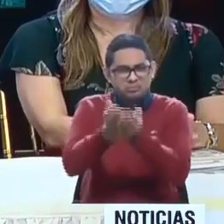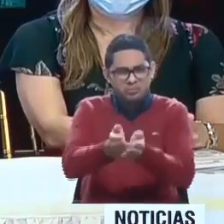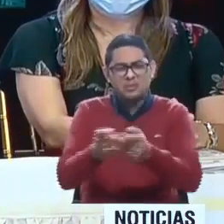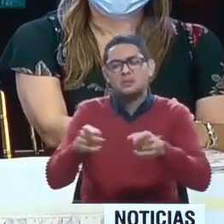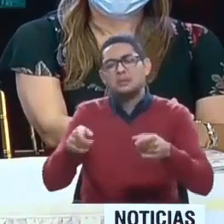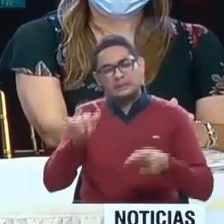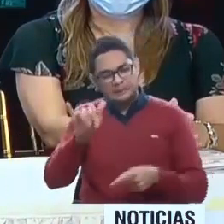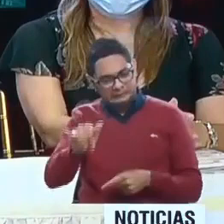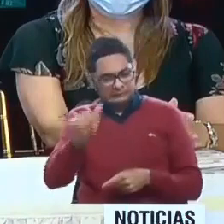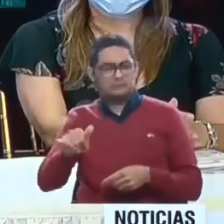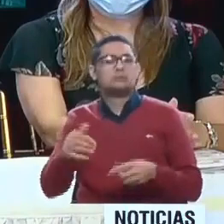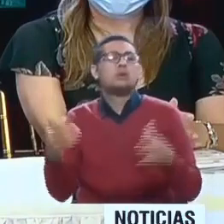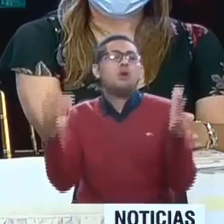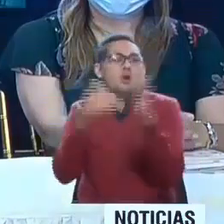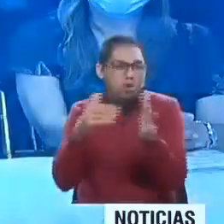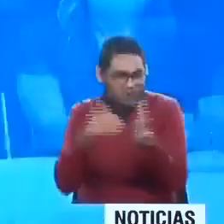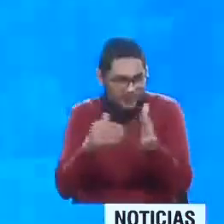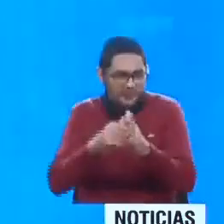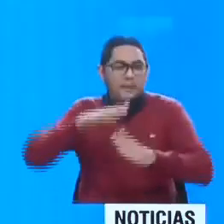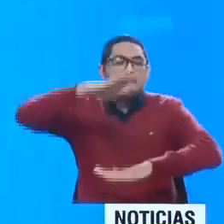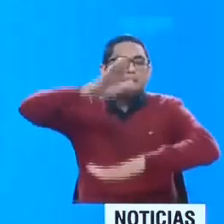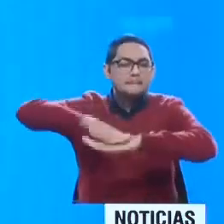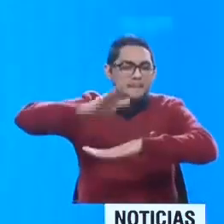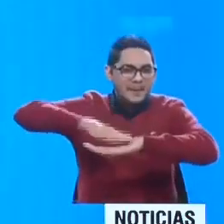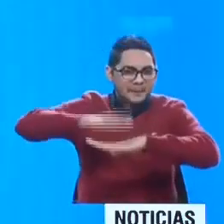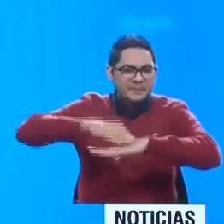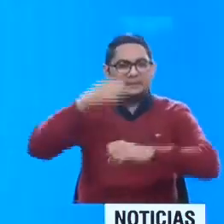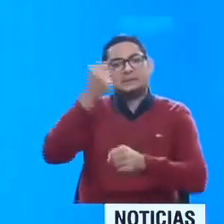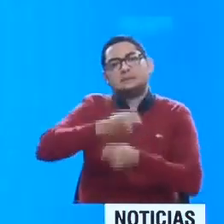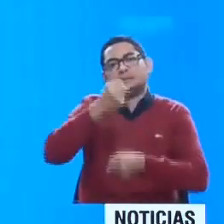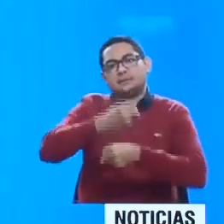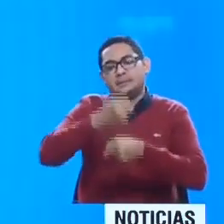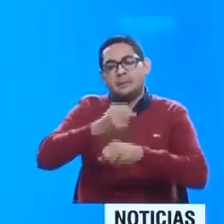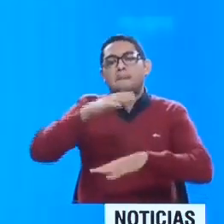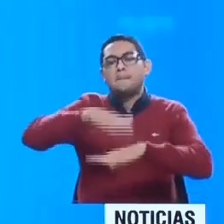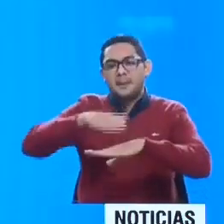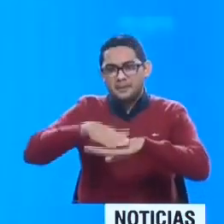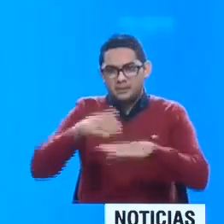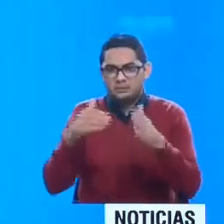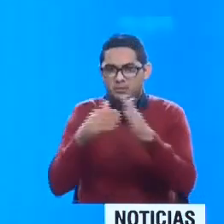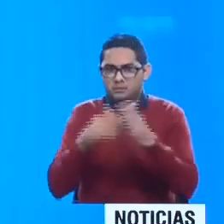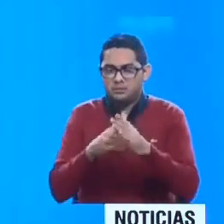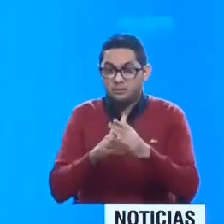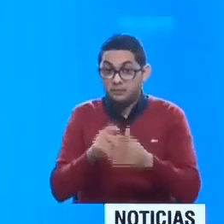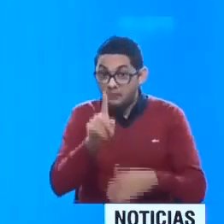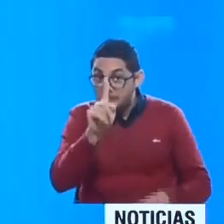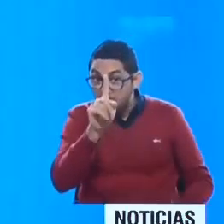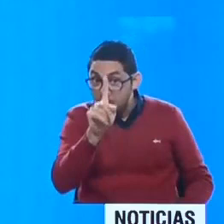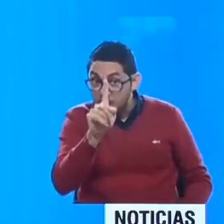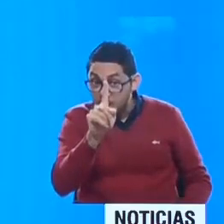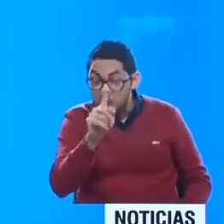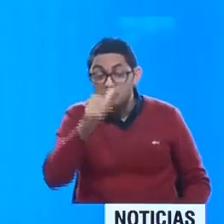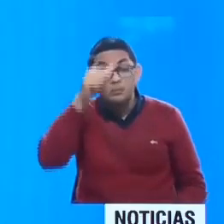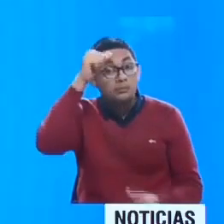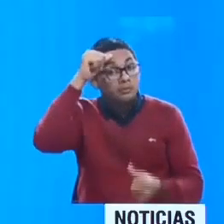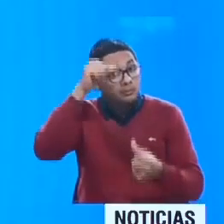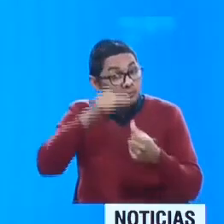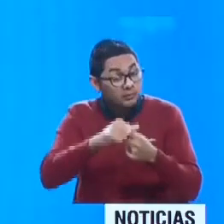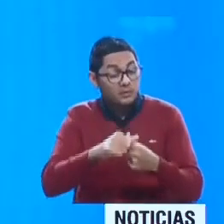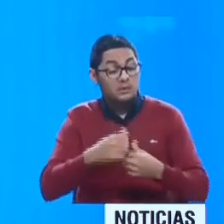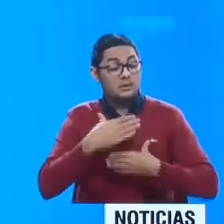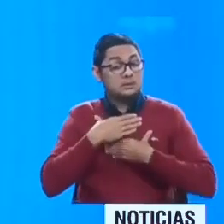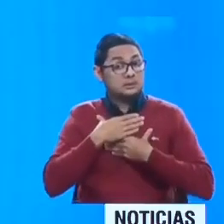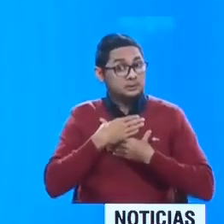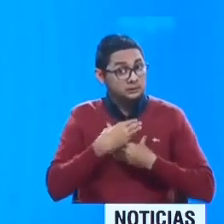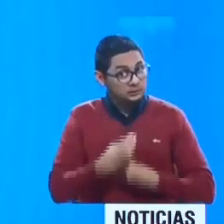En este bloque es importante recalcar que continúan las medidas sanitarias que se han estado aplicando,